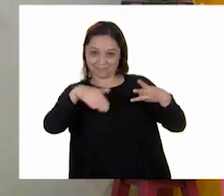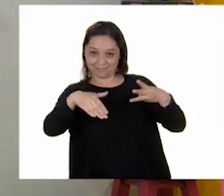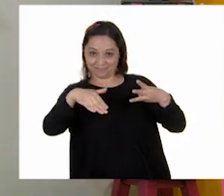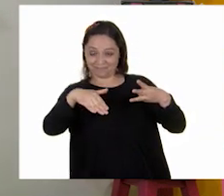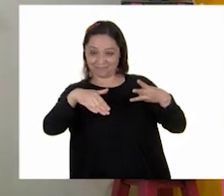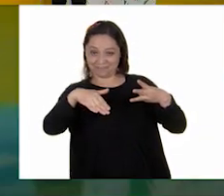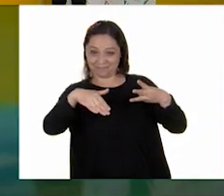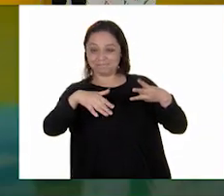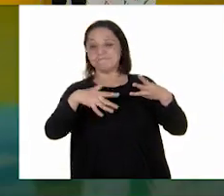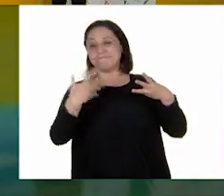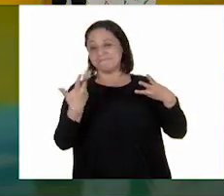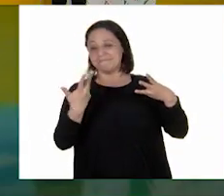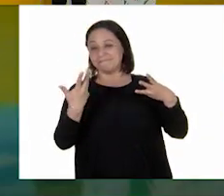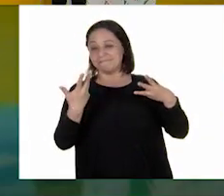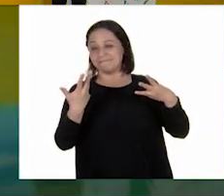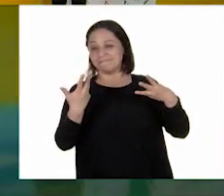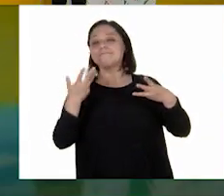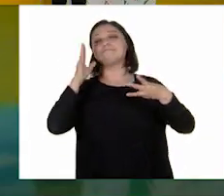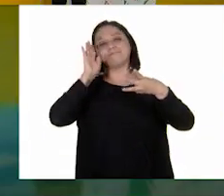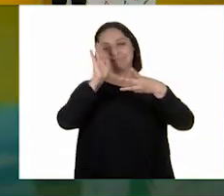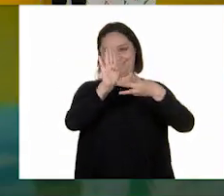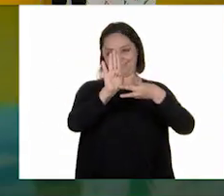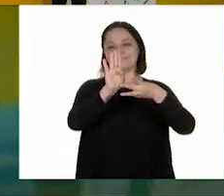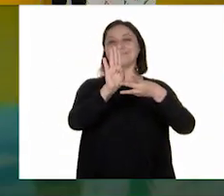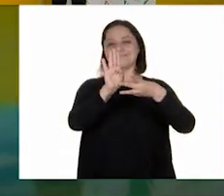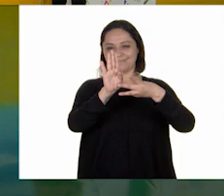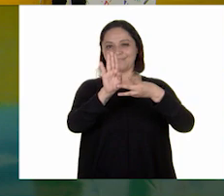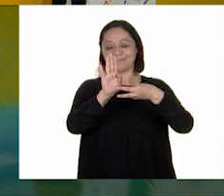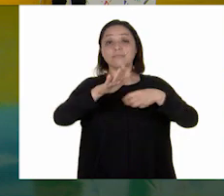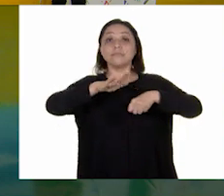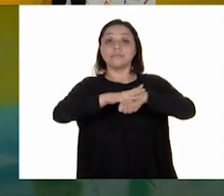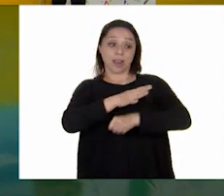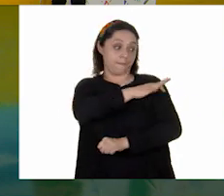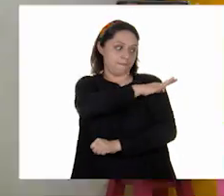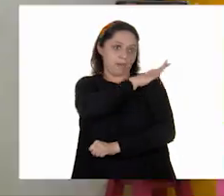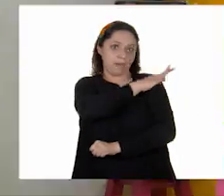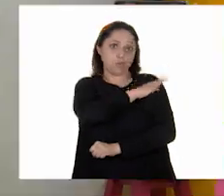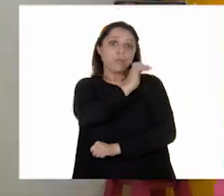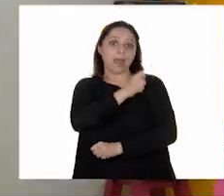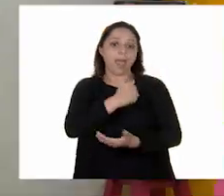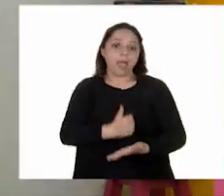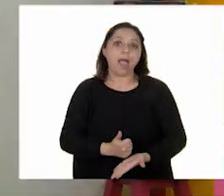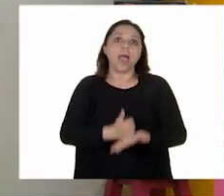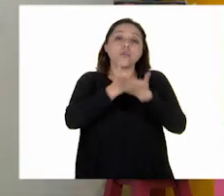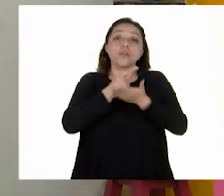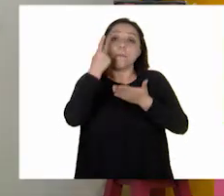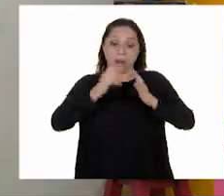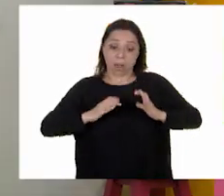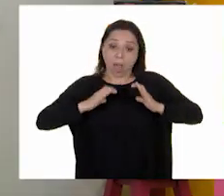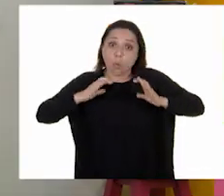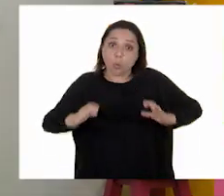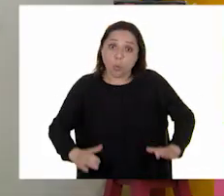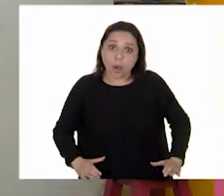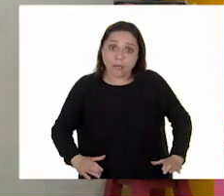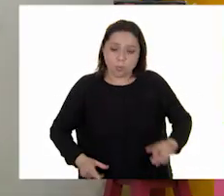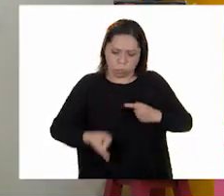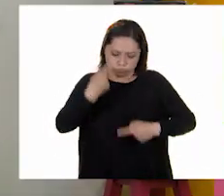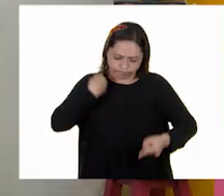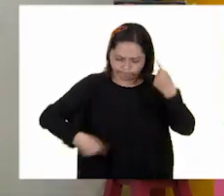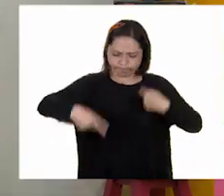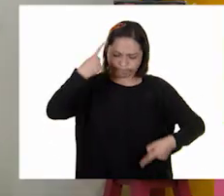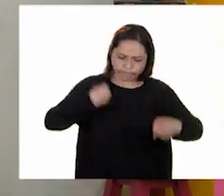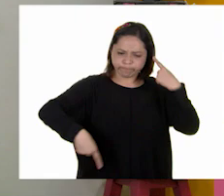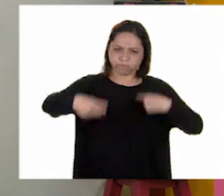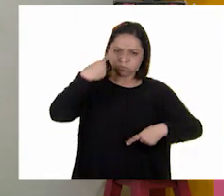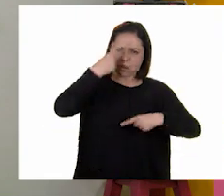duda alguna es el inciso B, ya que las vacunas crean inmunidad contra una enfermedad y estimulan la